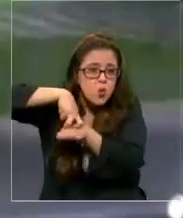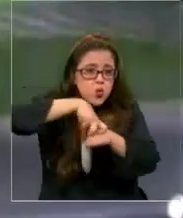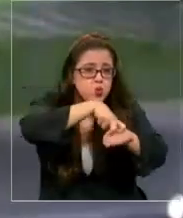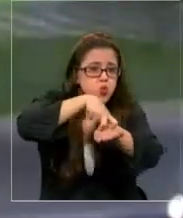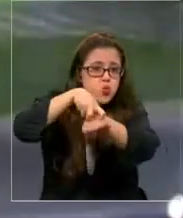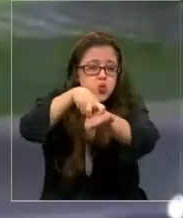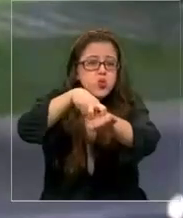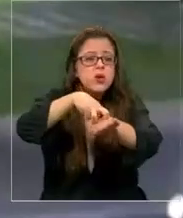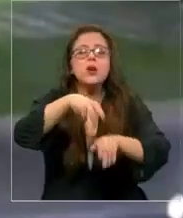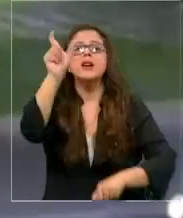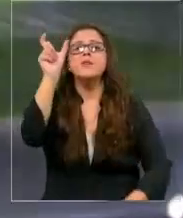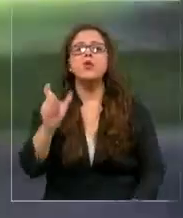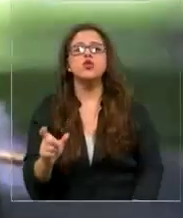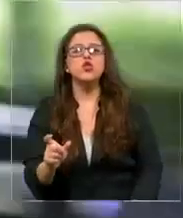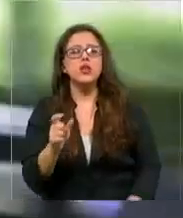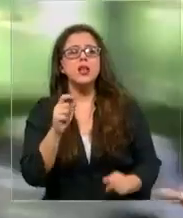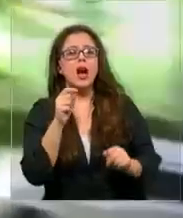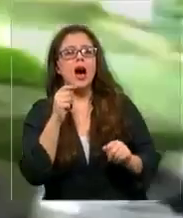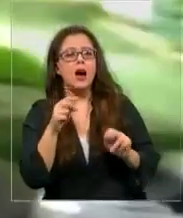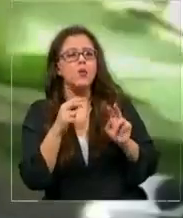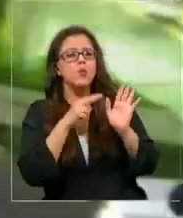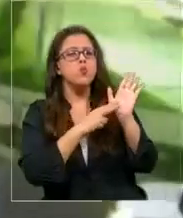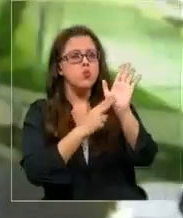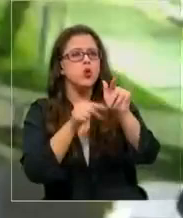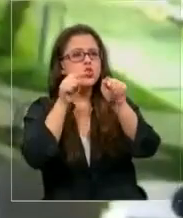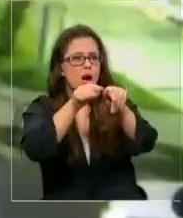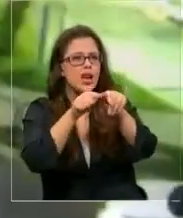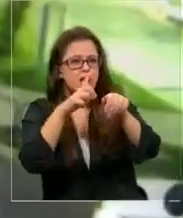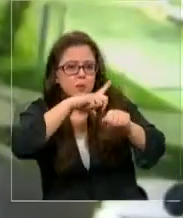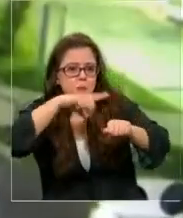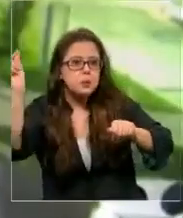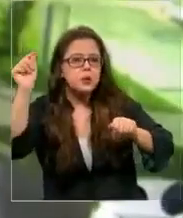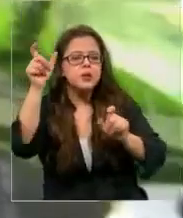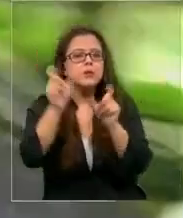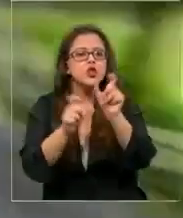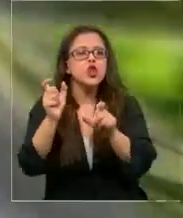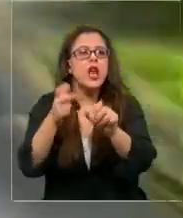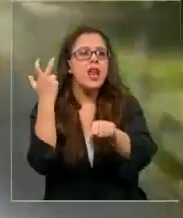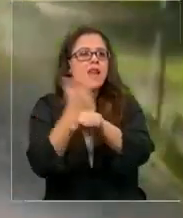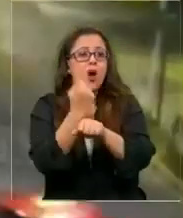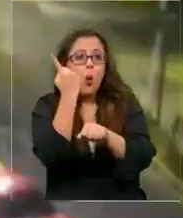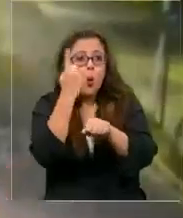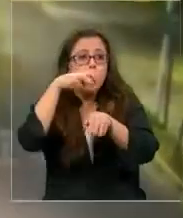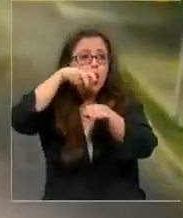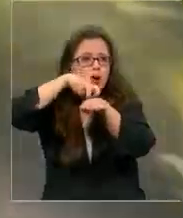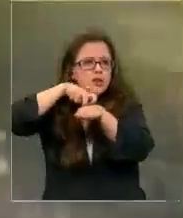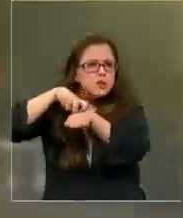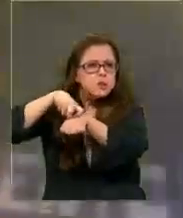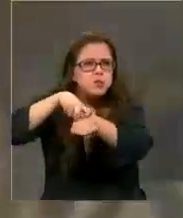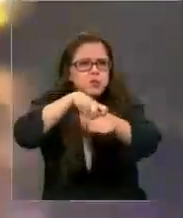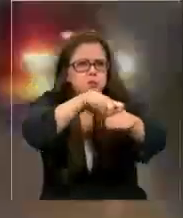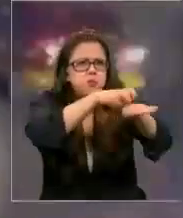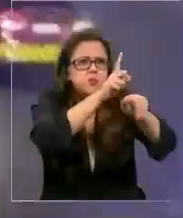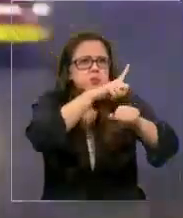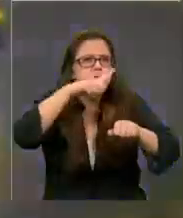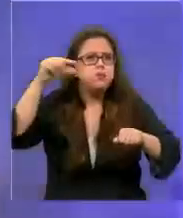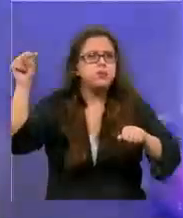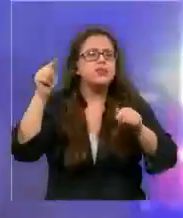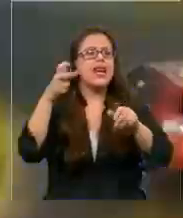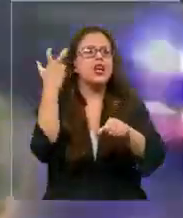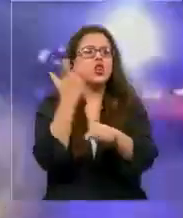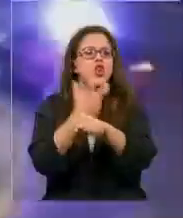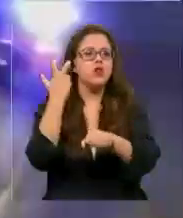La víctima hace referencia a este video donde se ve la escapada de los ladrones, uno de ellos en el techo de la camioneta, en la que huía, que era